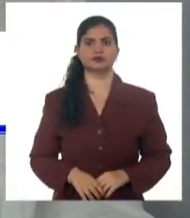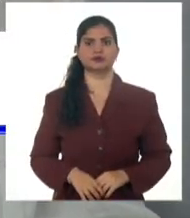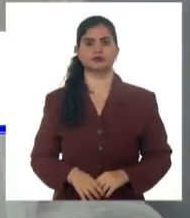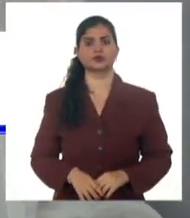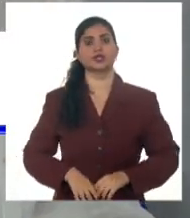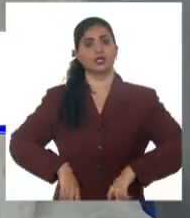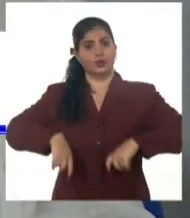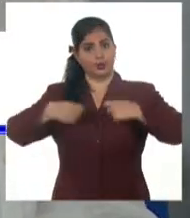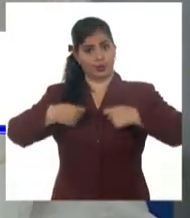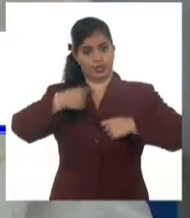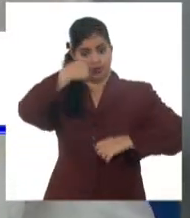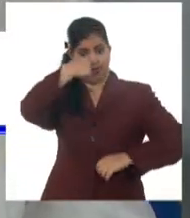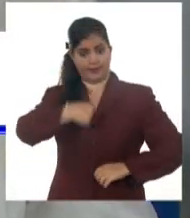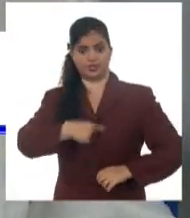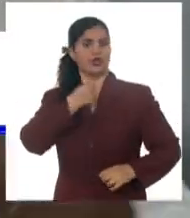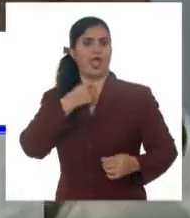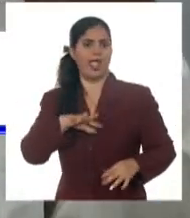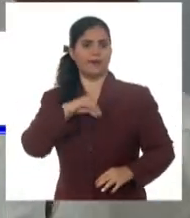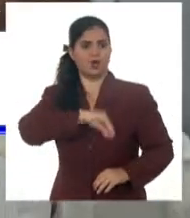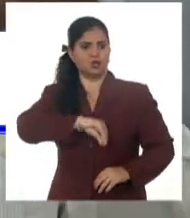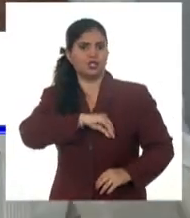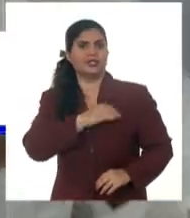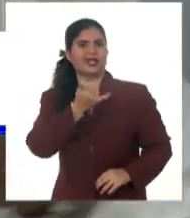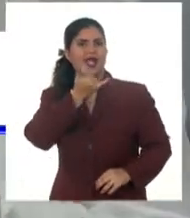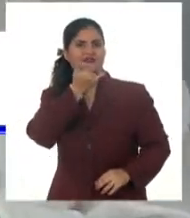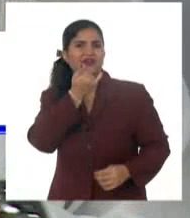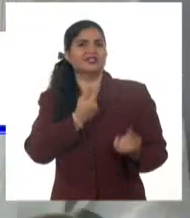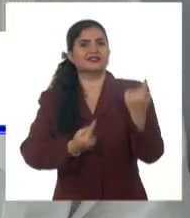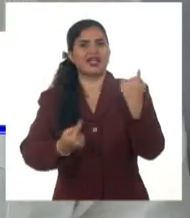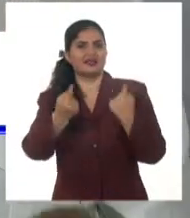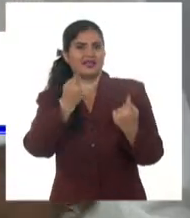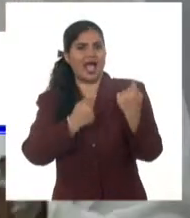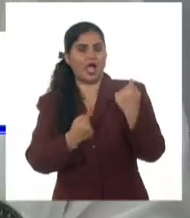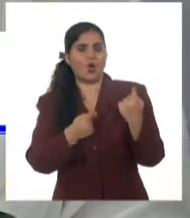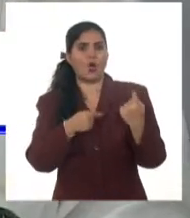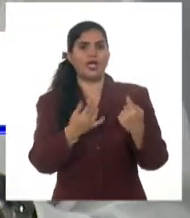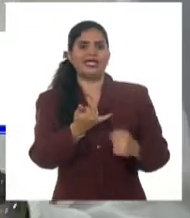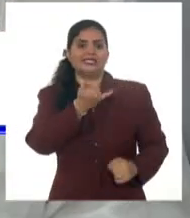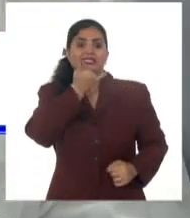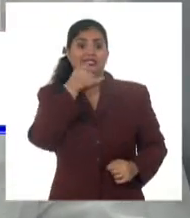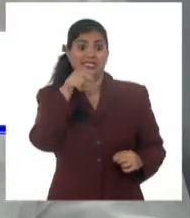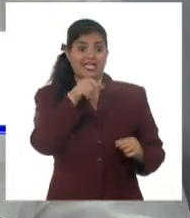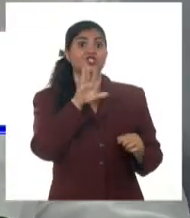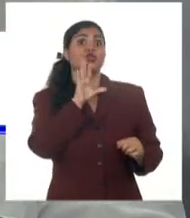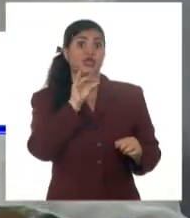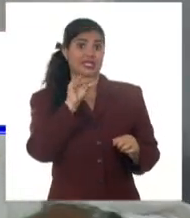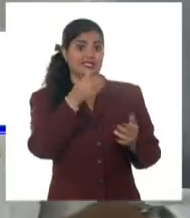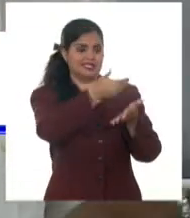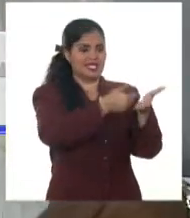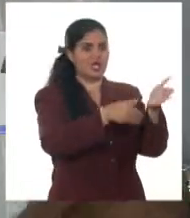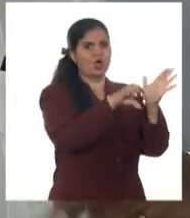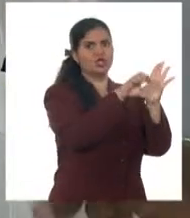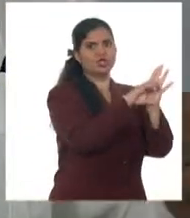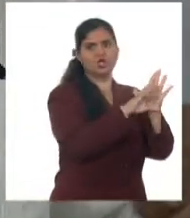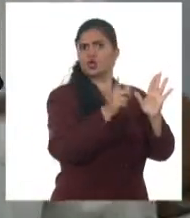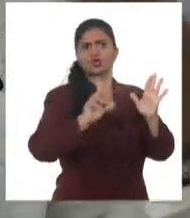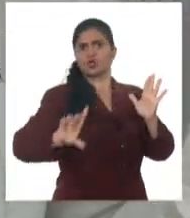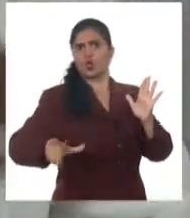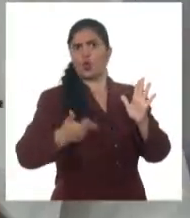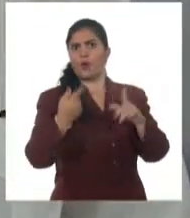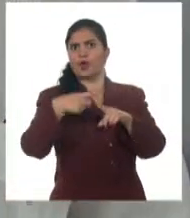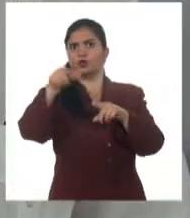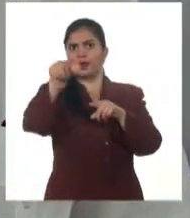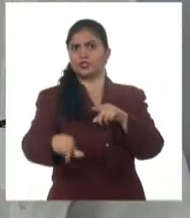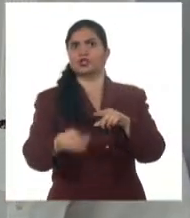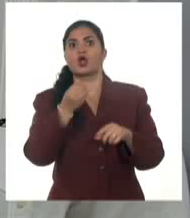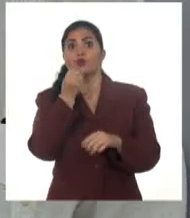personas a cuando sienten que algunos de sus derechos reconocidos en la Constitución de las leyes son violados, pueden reclamar no